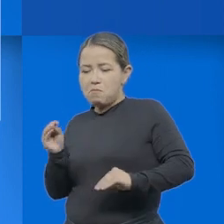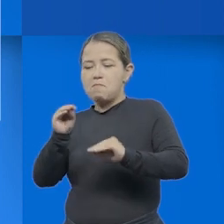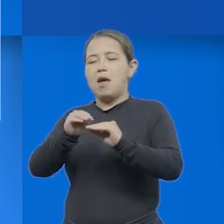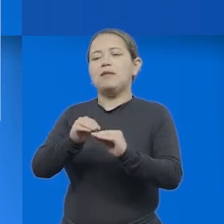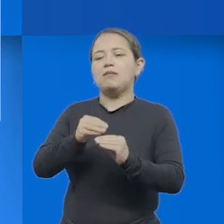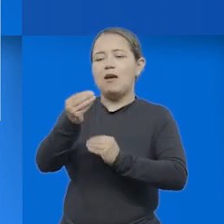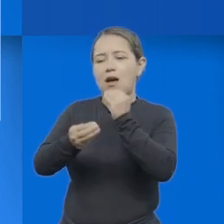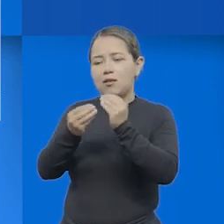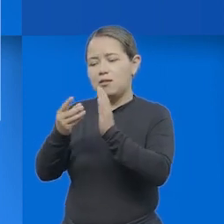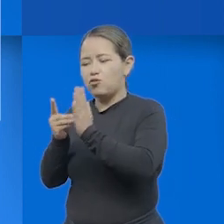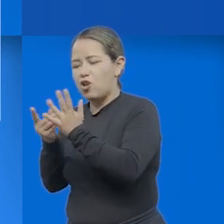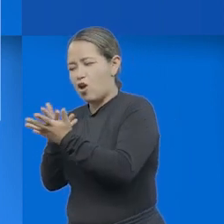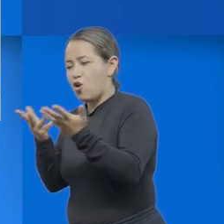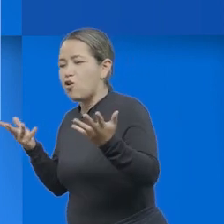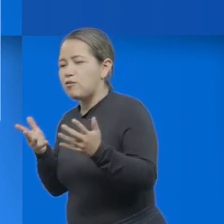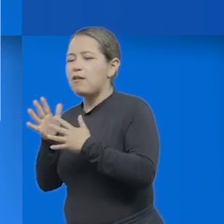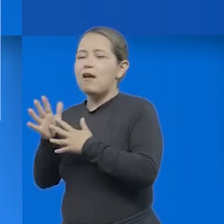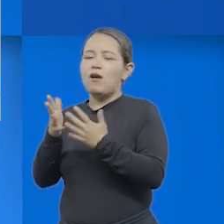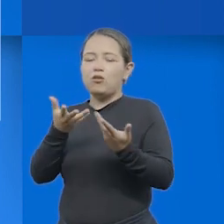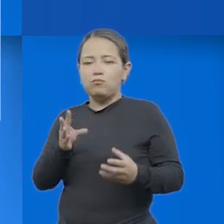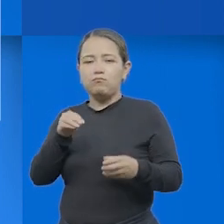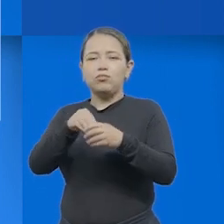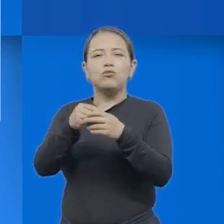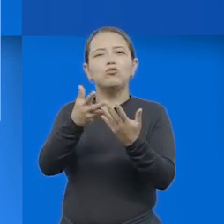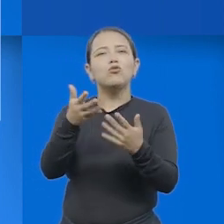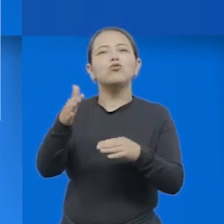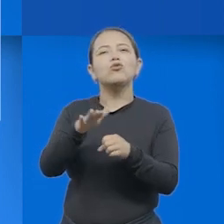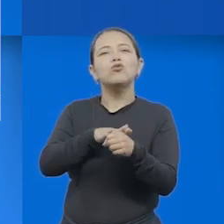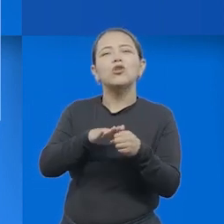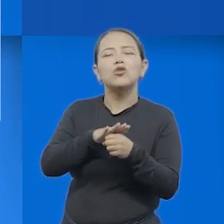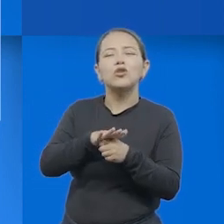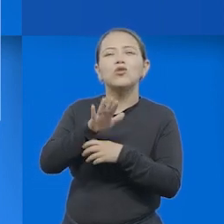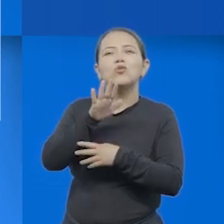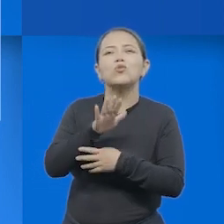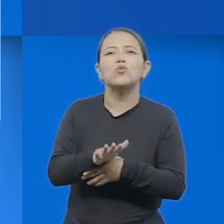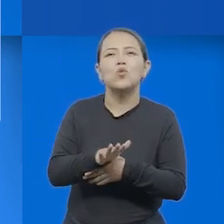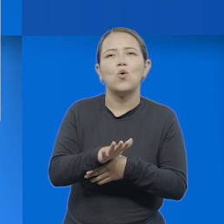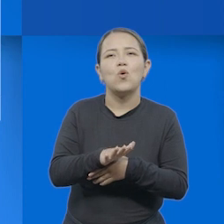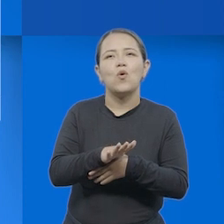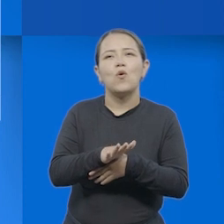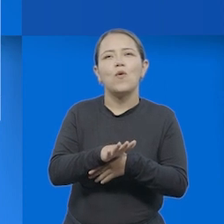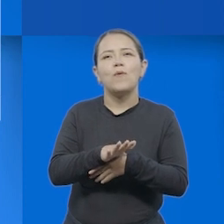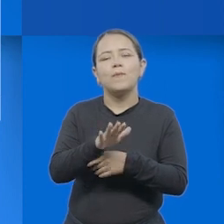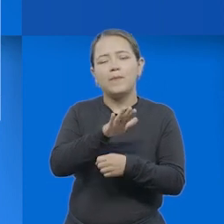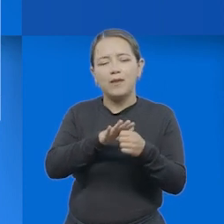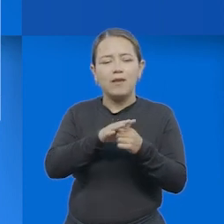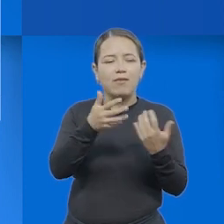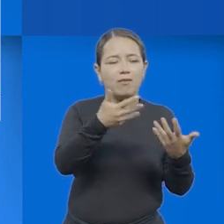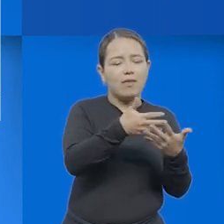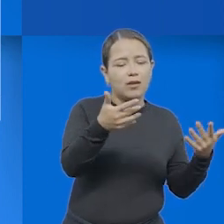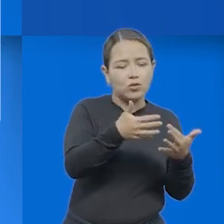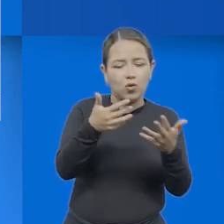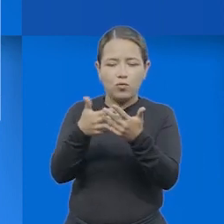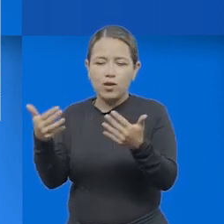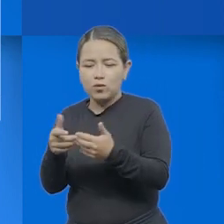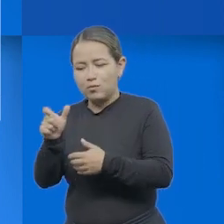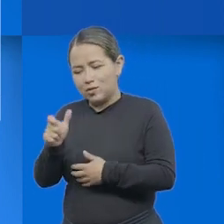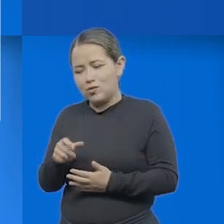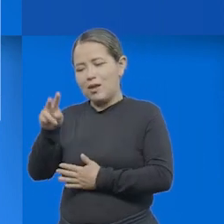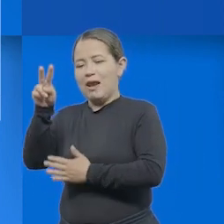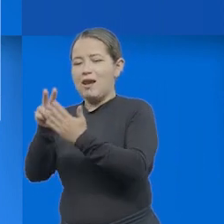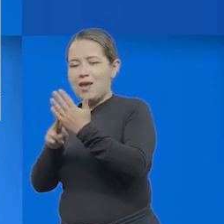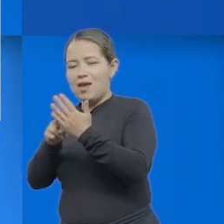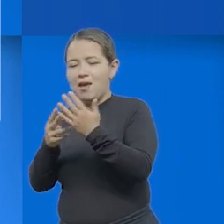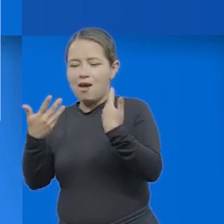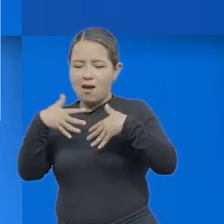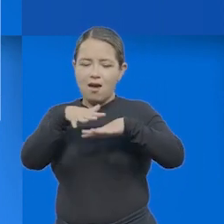enciclopédico o conocimientos previos situacionales que se asocian directa entre el texto y